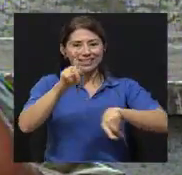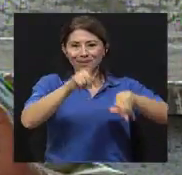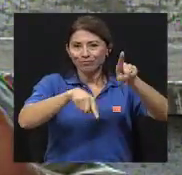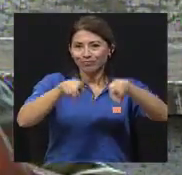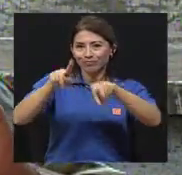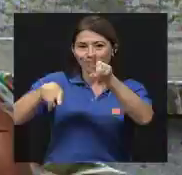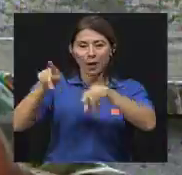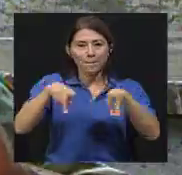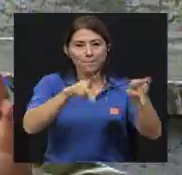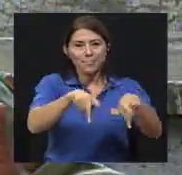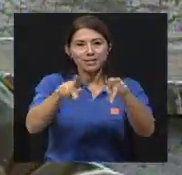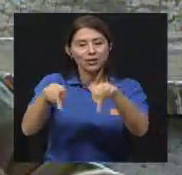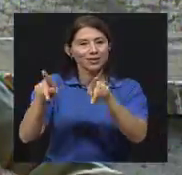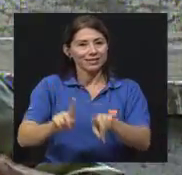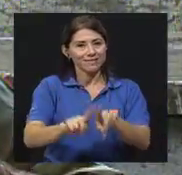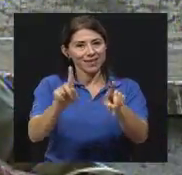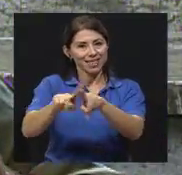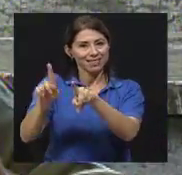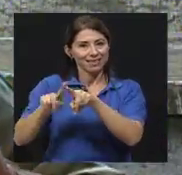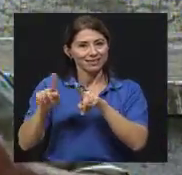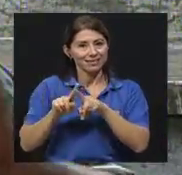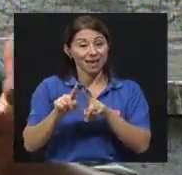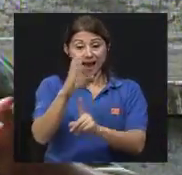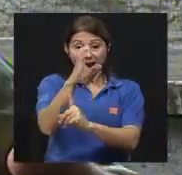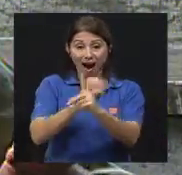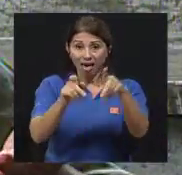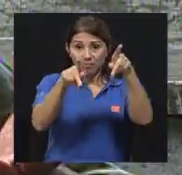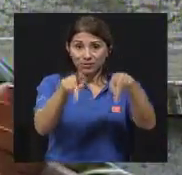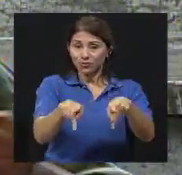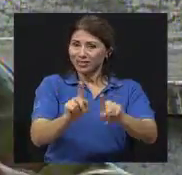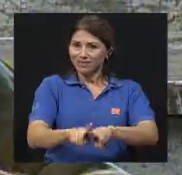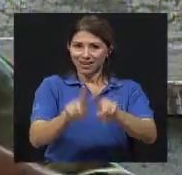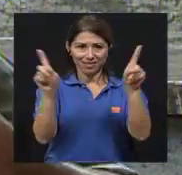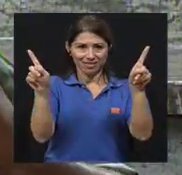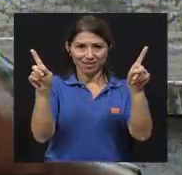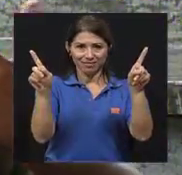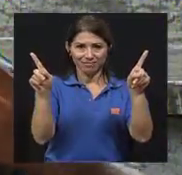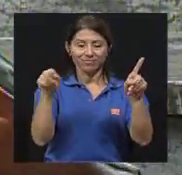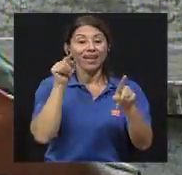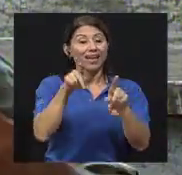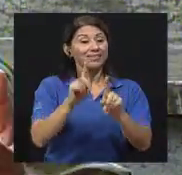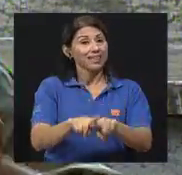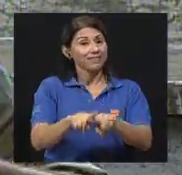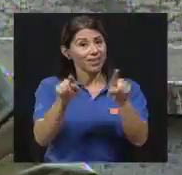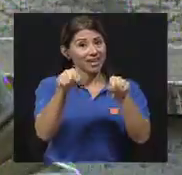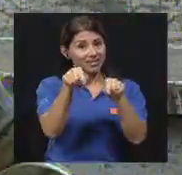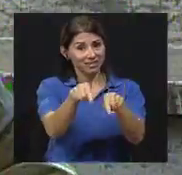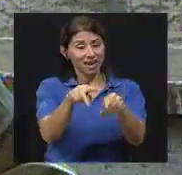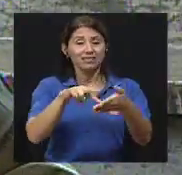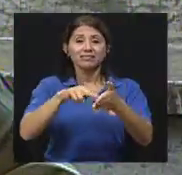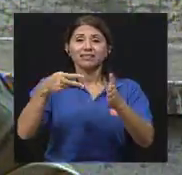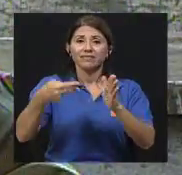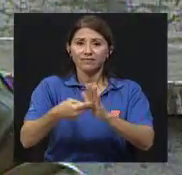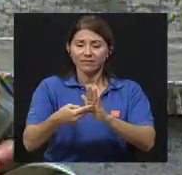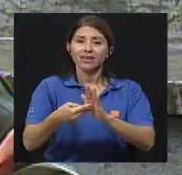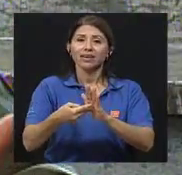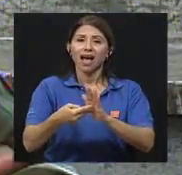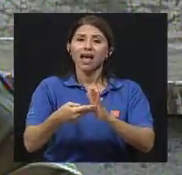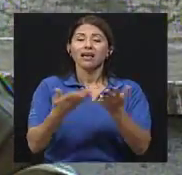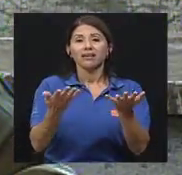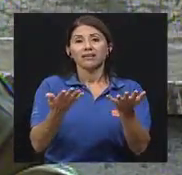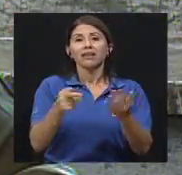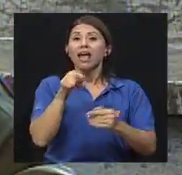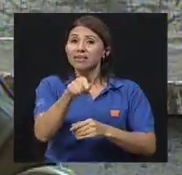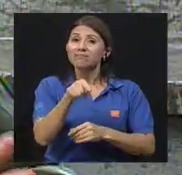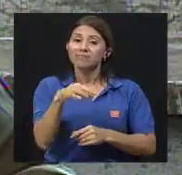primero que es bueno aclarar. Cada paciente, cada persona es diferente. Y en esa diferencia es que radica también, yo creo, que el